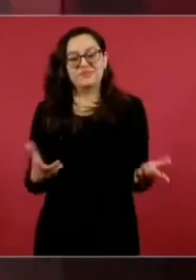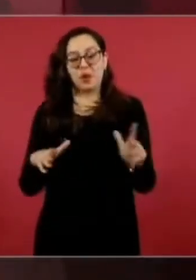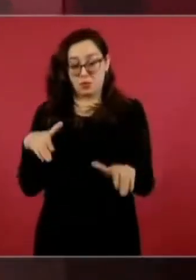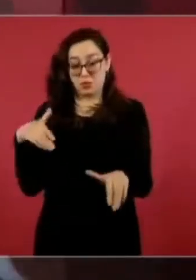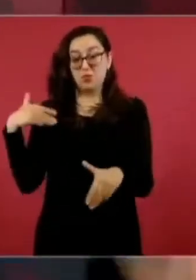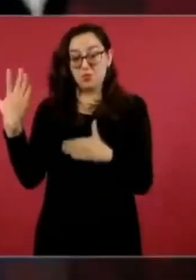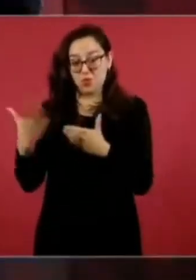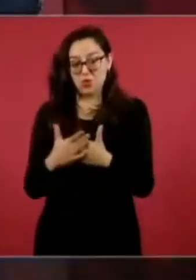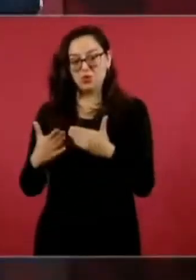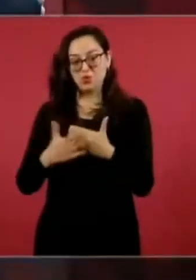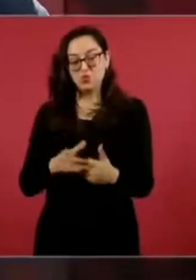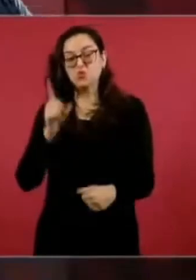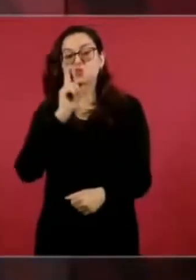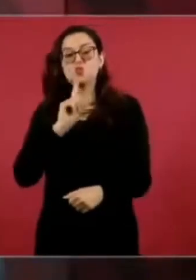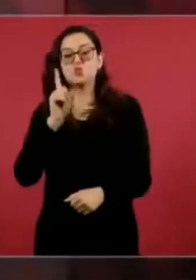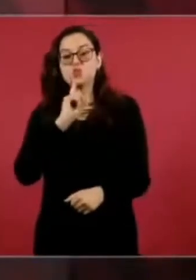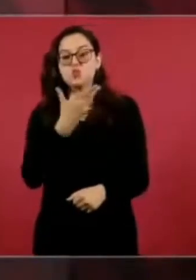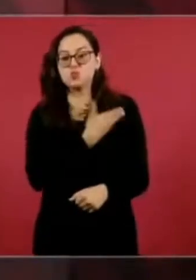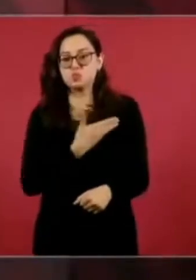ahora van los trenes al norte,